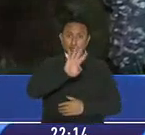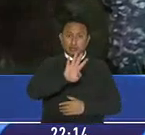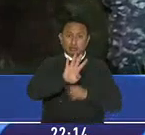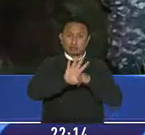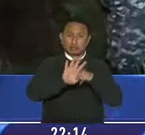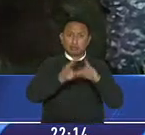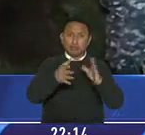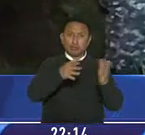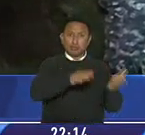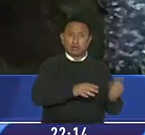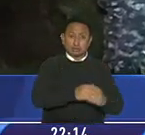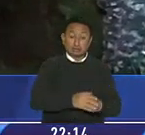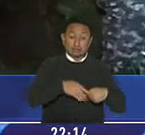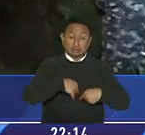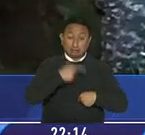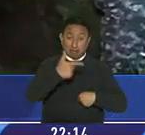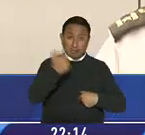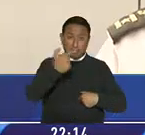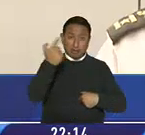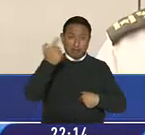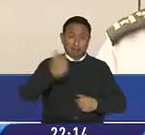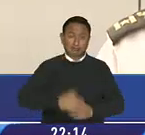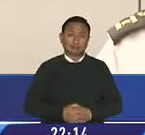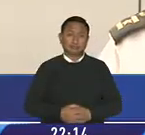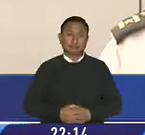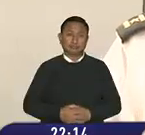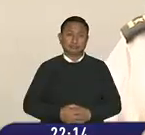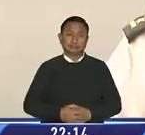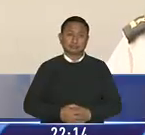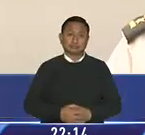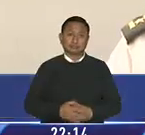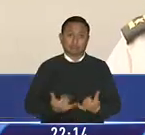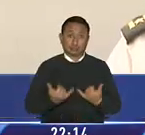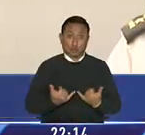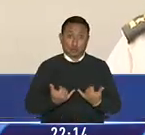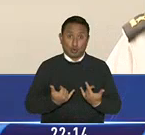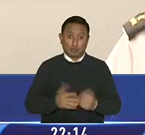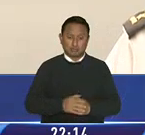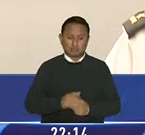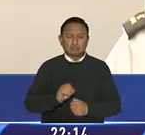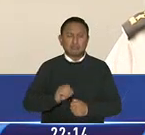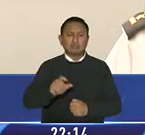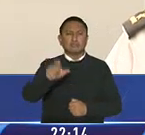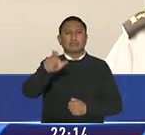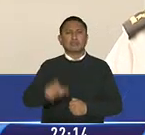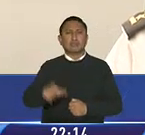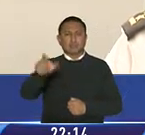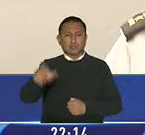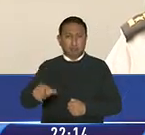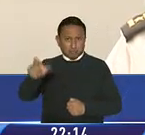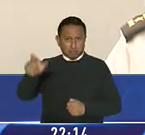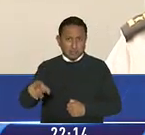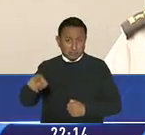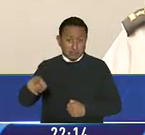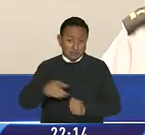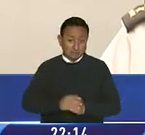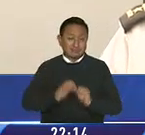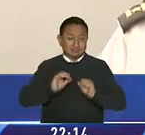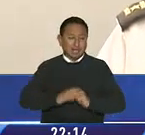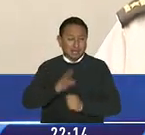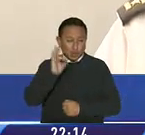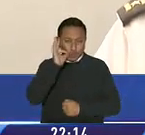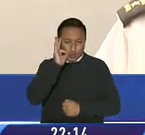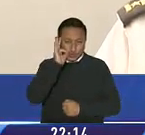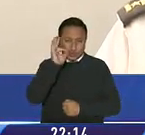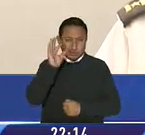vida y con impactos de proyectil. De lo que se conoce hasta el momento es que son personas presumiblemente consumidores de